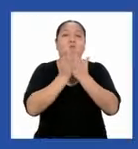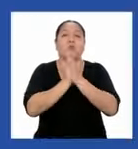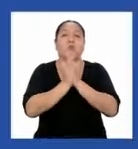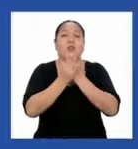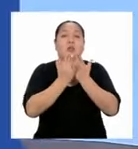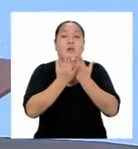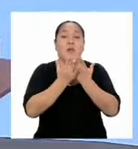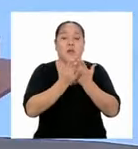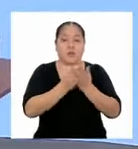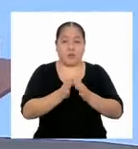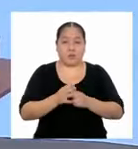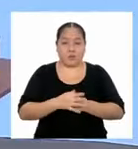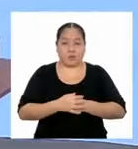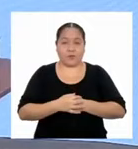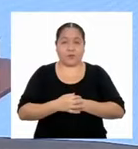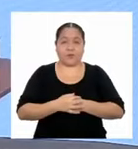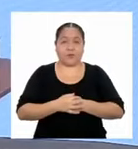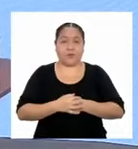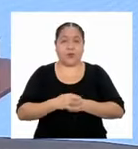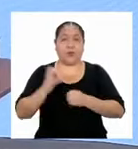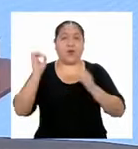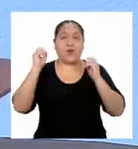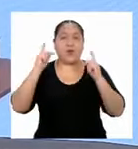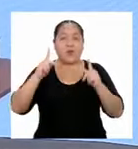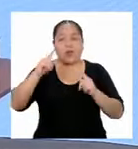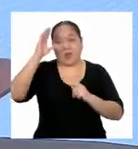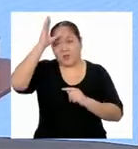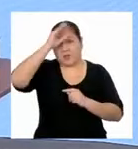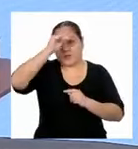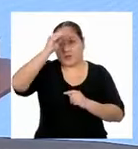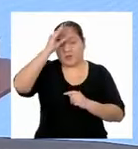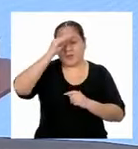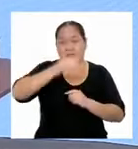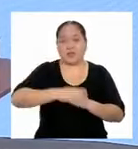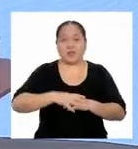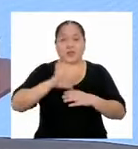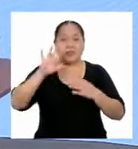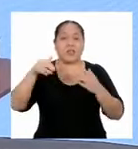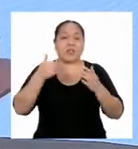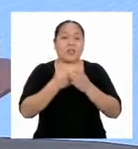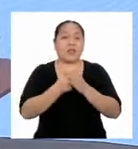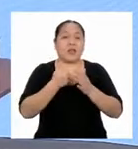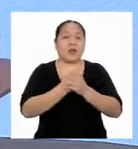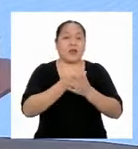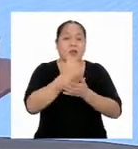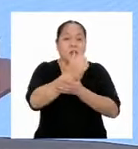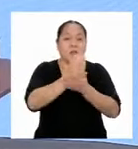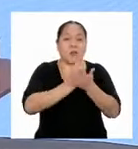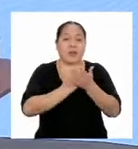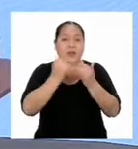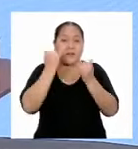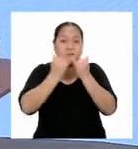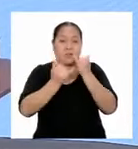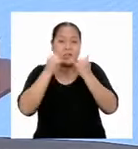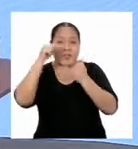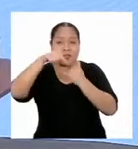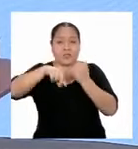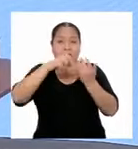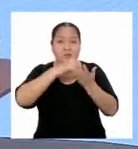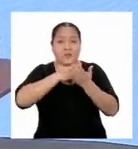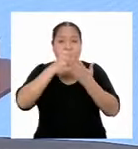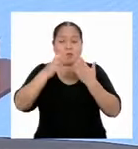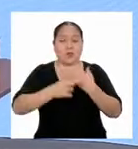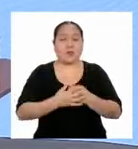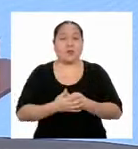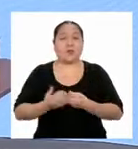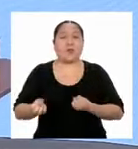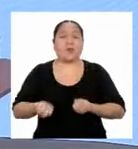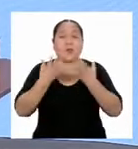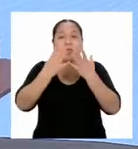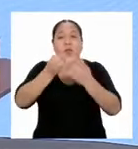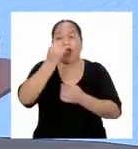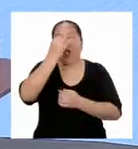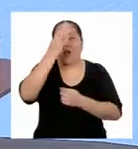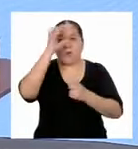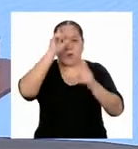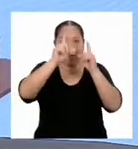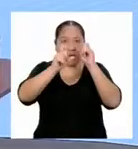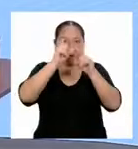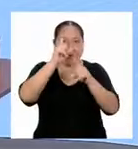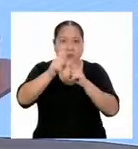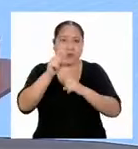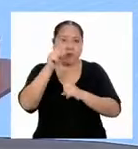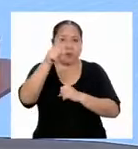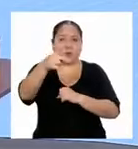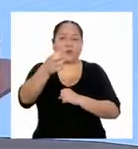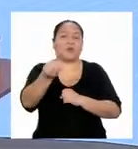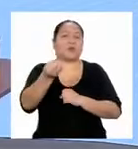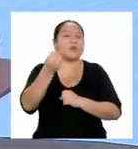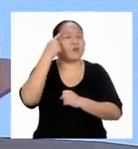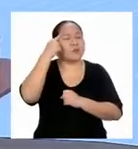trabajo. Bueno, chicas y chicos, ya estamos llegando a la parte final del programa y voy a dejarles algunas preguntas para que